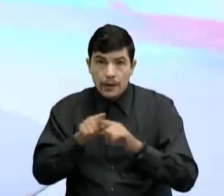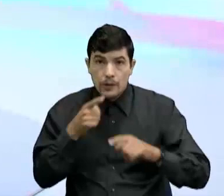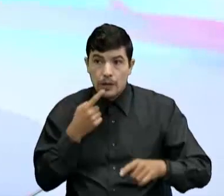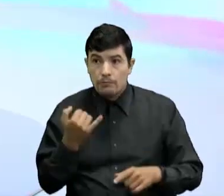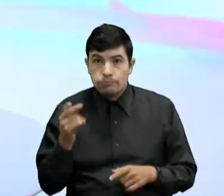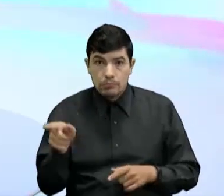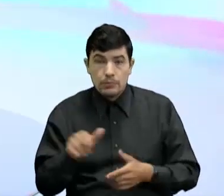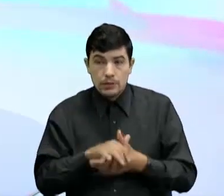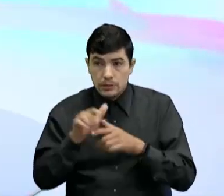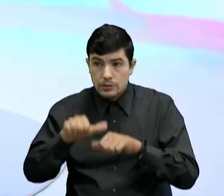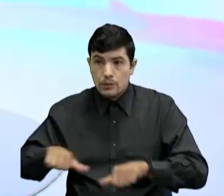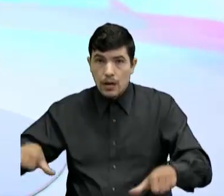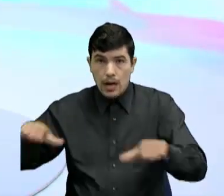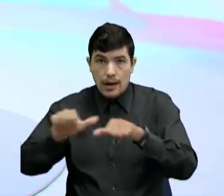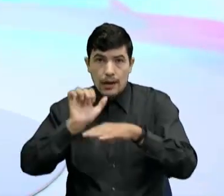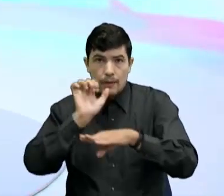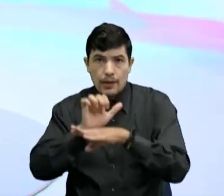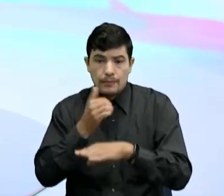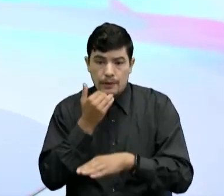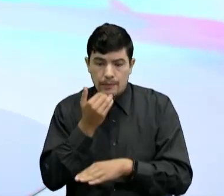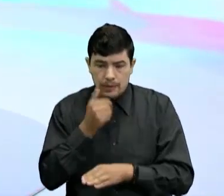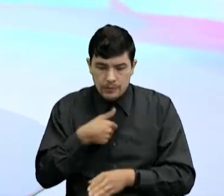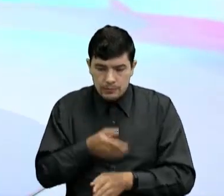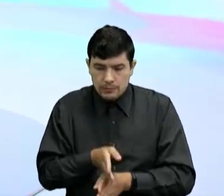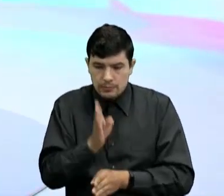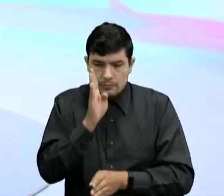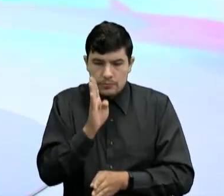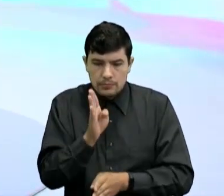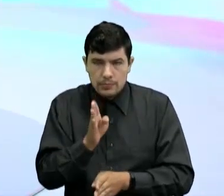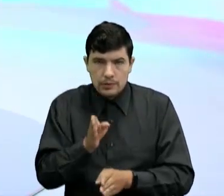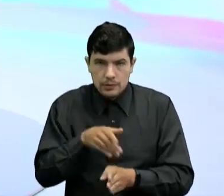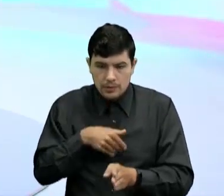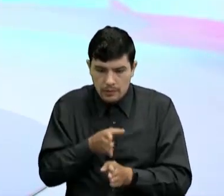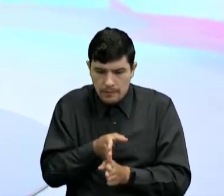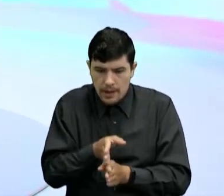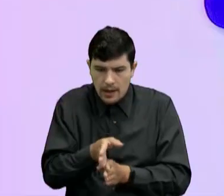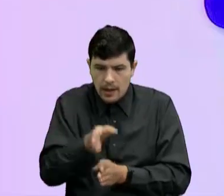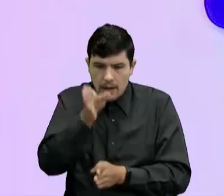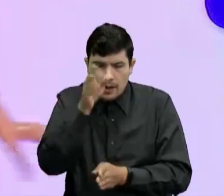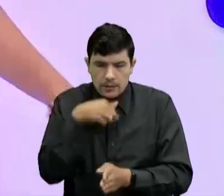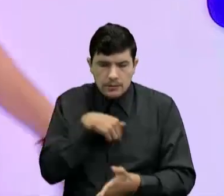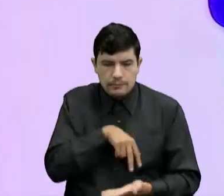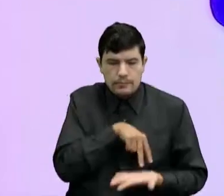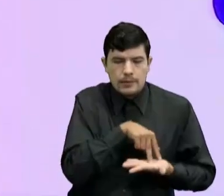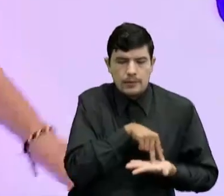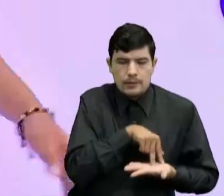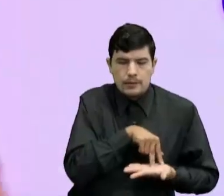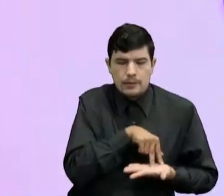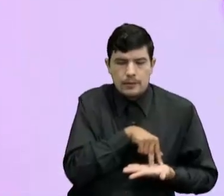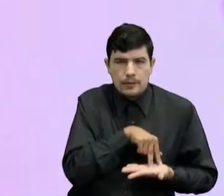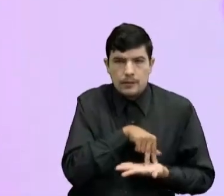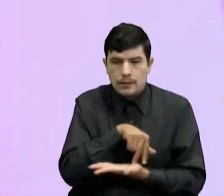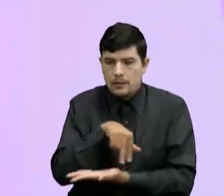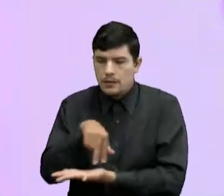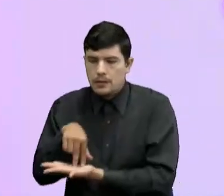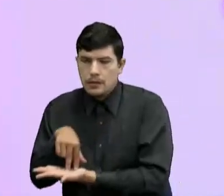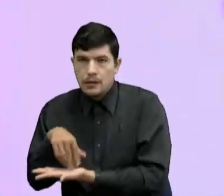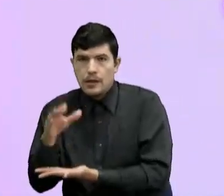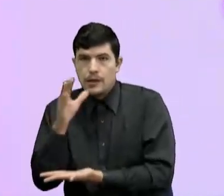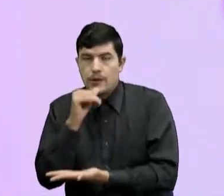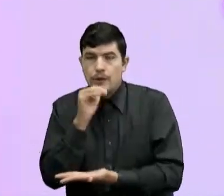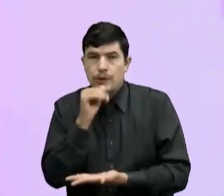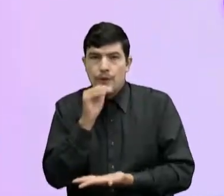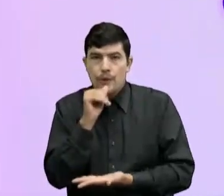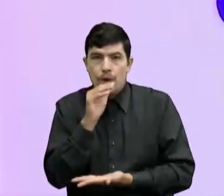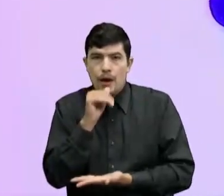En esta zona Uno se para Hay como un punto Específico En donde uno se para Y no hay sombra Por ningún lado